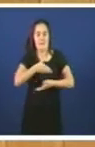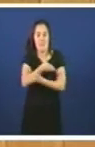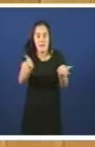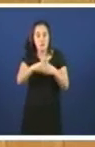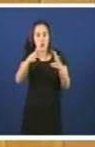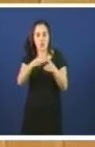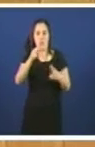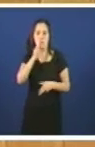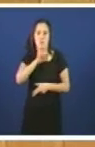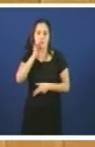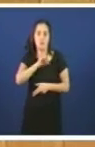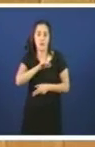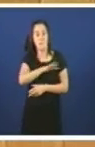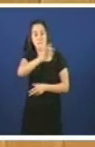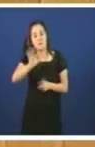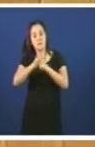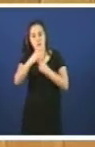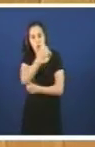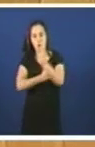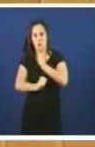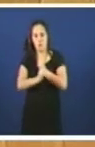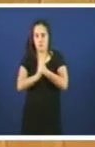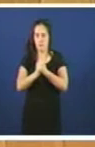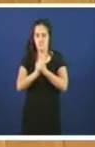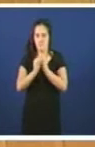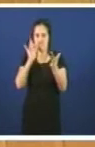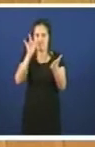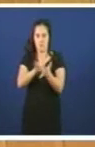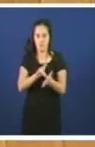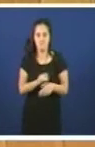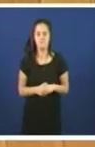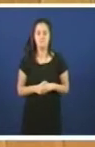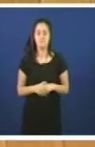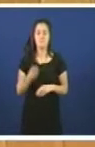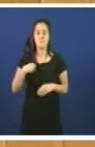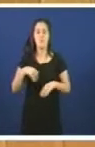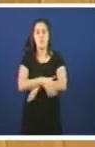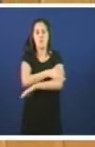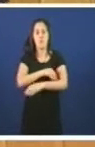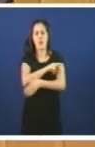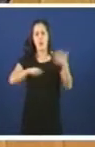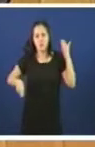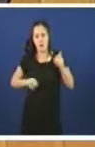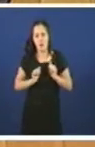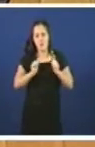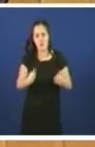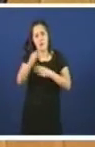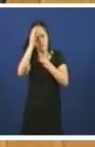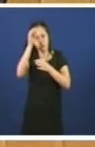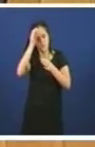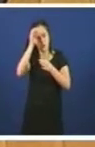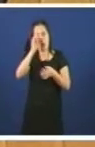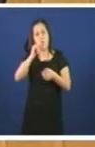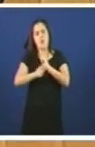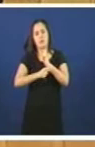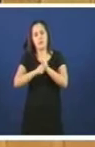mesmo as circunstancias económicas que nos toca vivir. Pois ben, o goberno galego estableza as estrategias e iniciativas e programas dentro do